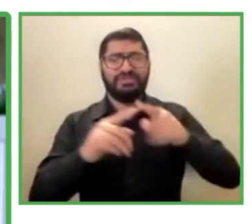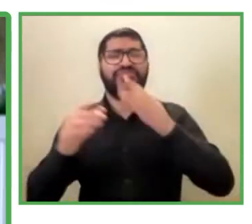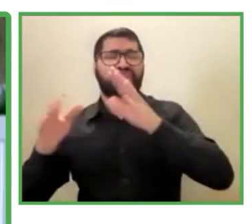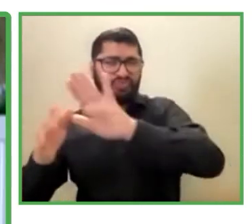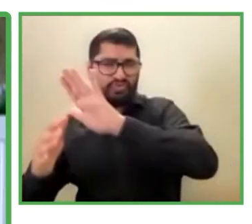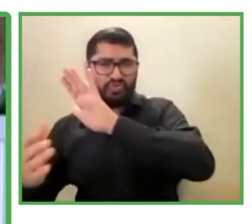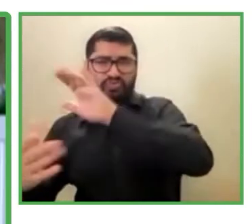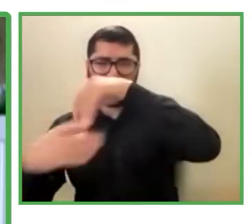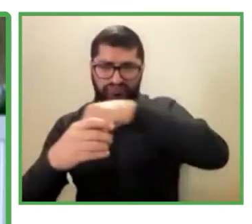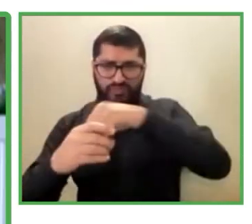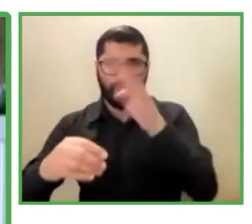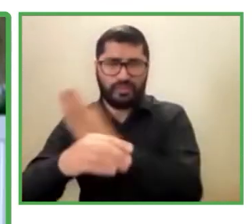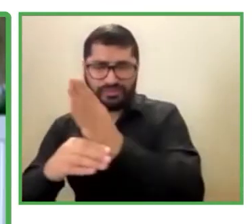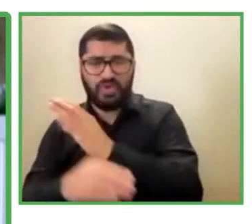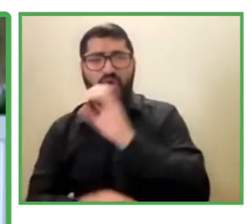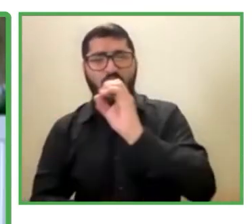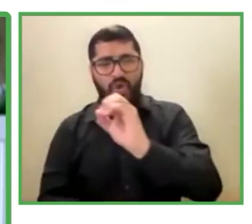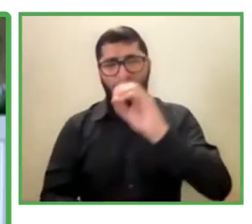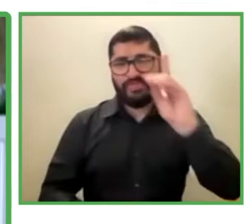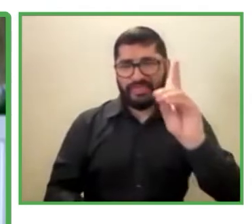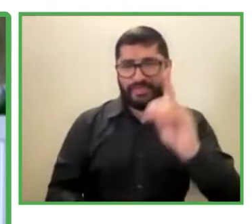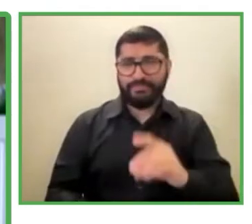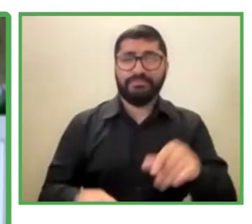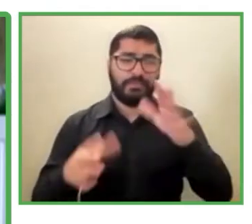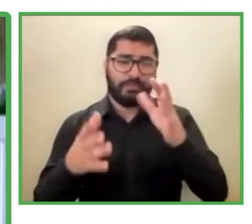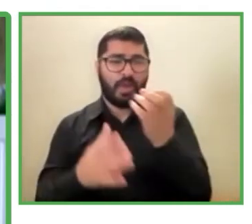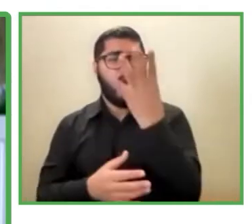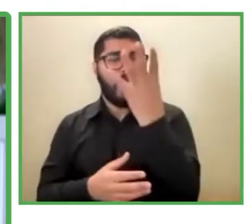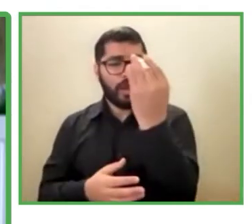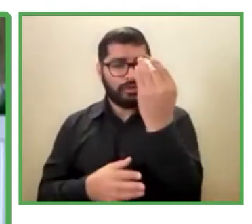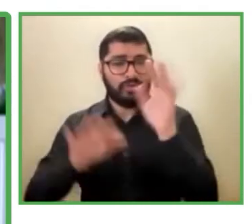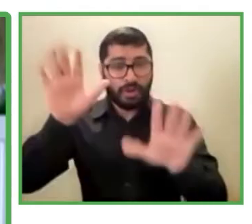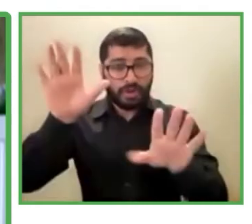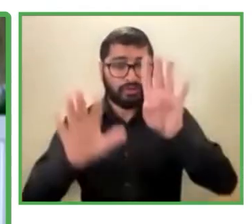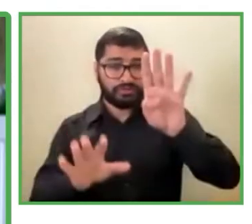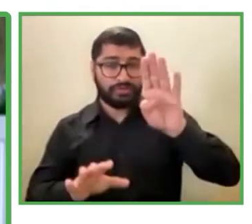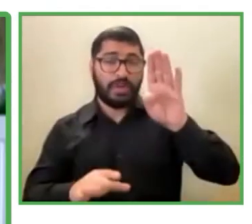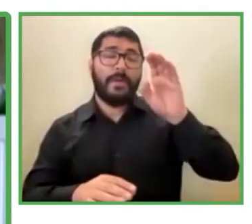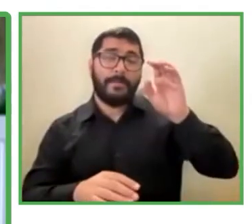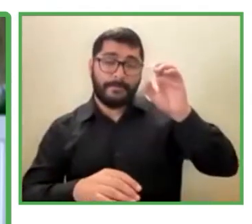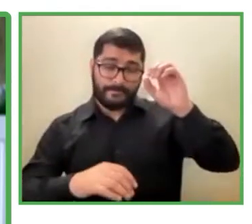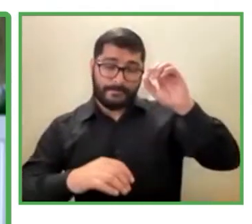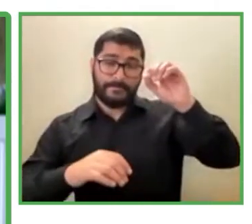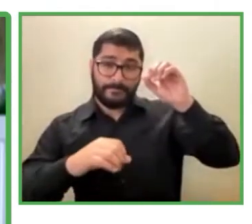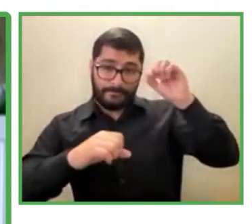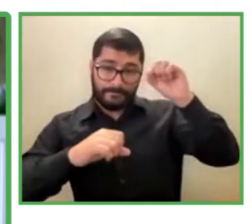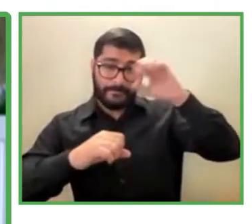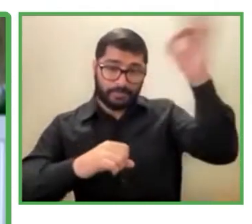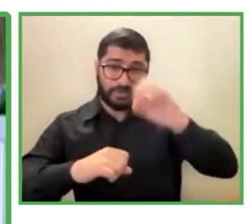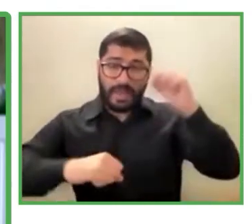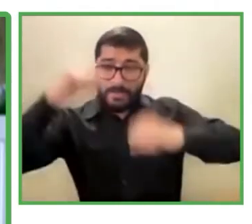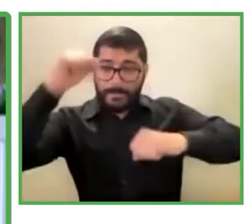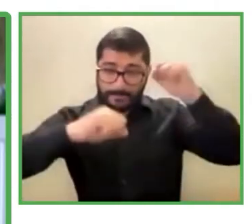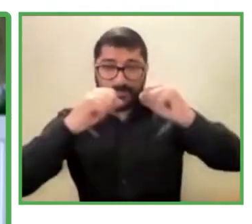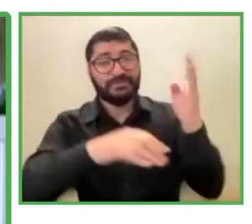bueno, el 14% de las empresas están empezando a seleccionar a su personal a través de las